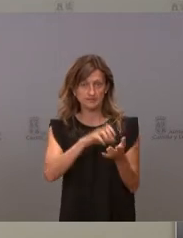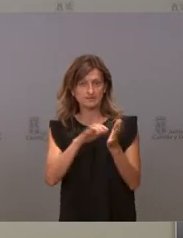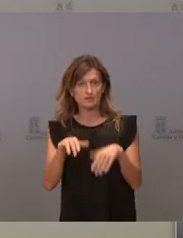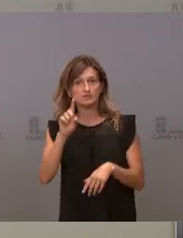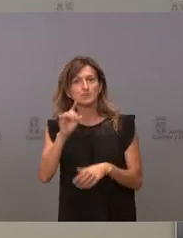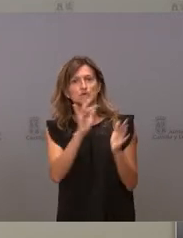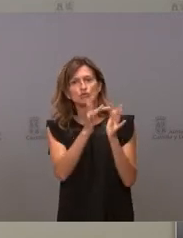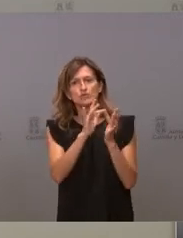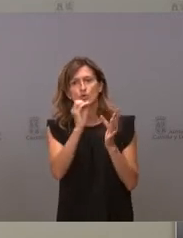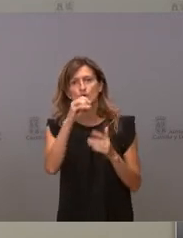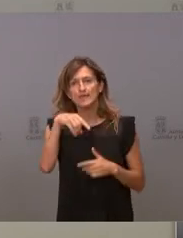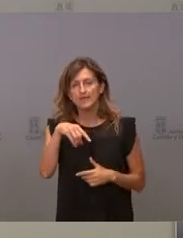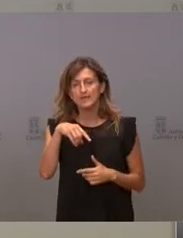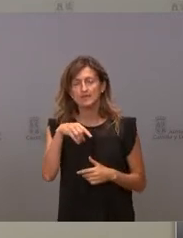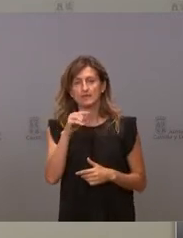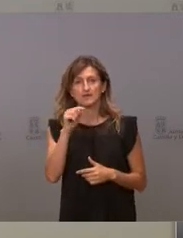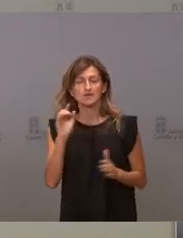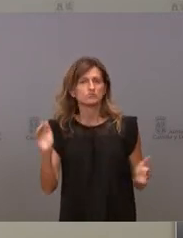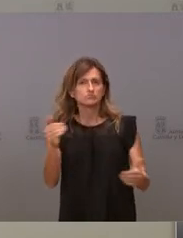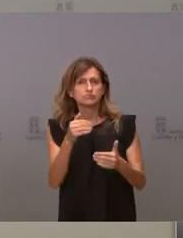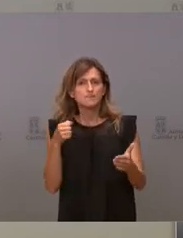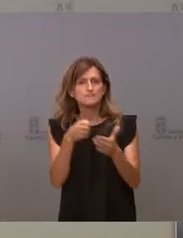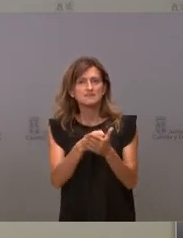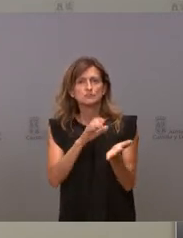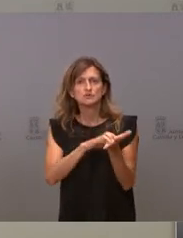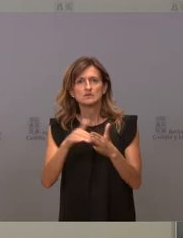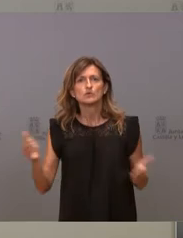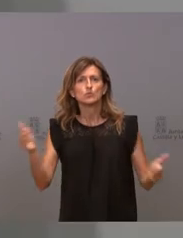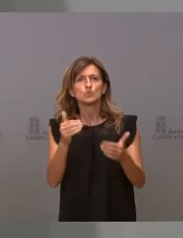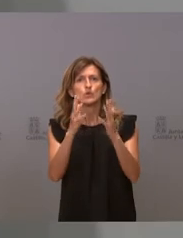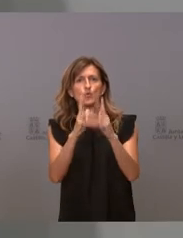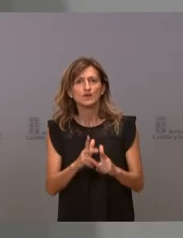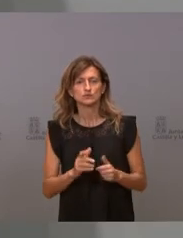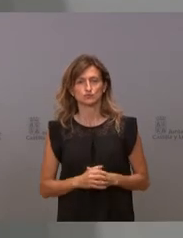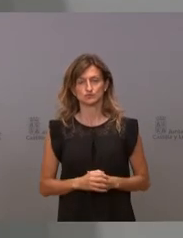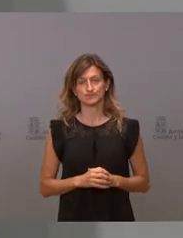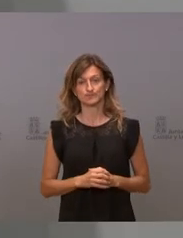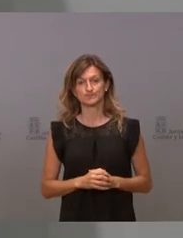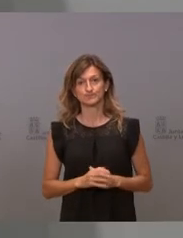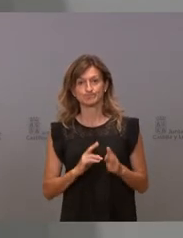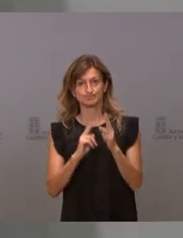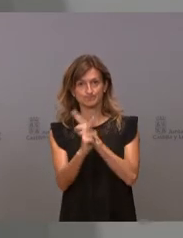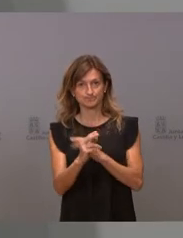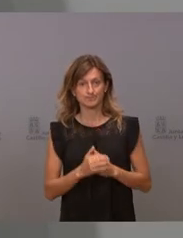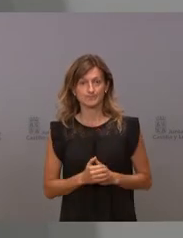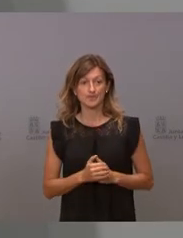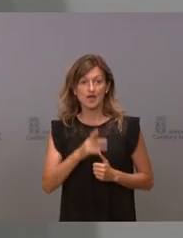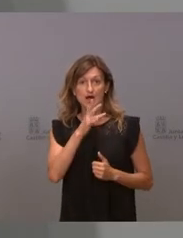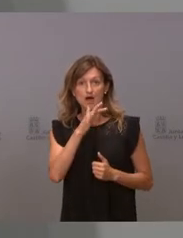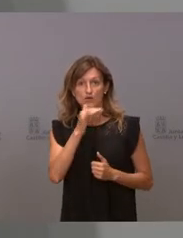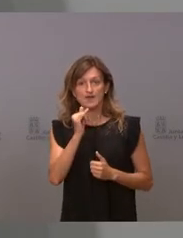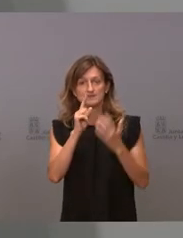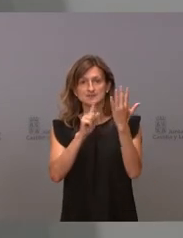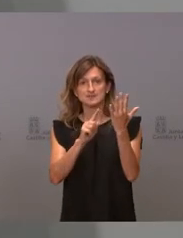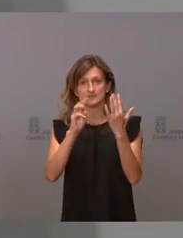ONGs, no sé si hasta cuántos podríamos recibir aquí en Castilla y León. Gracias. En este momento estamos, me parece que en 63.